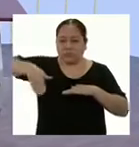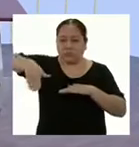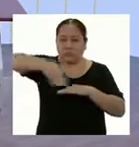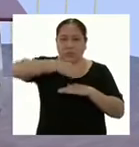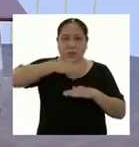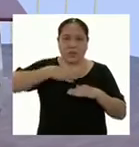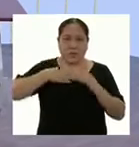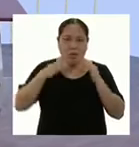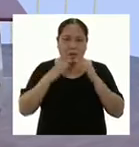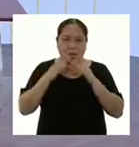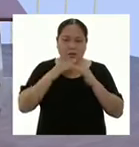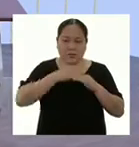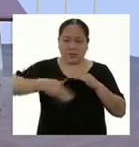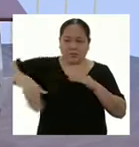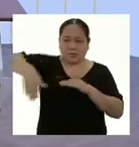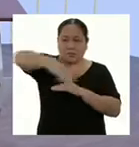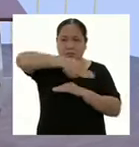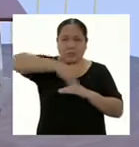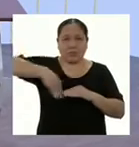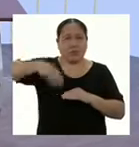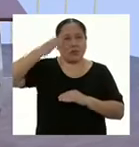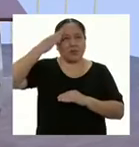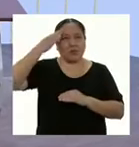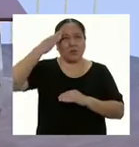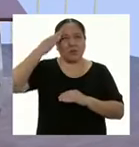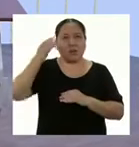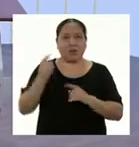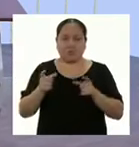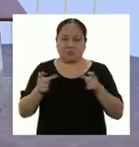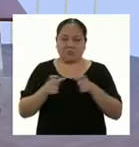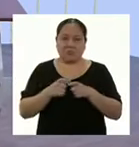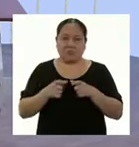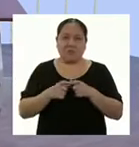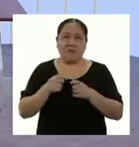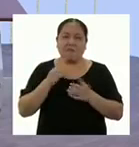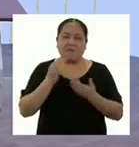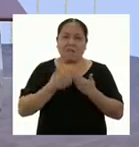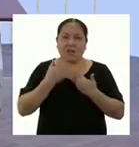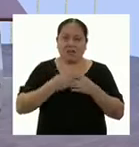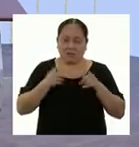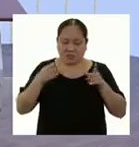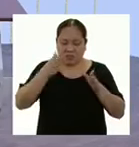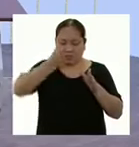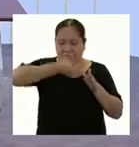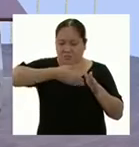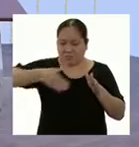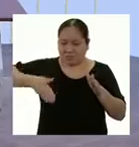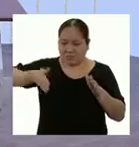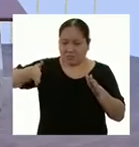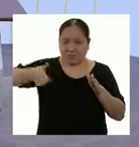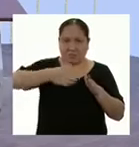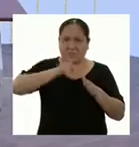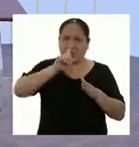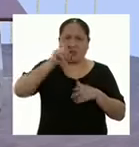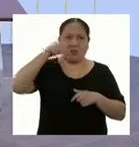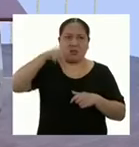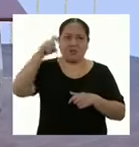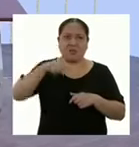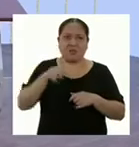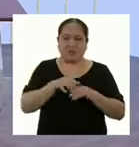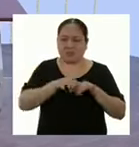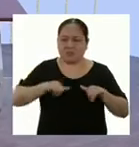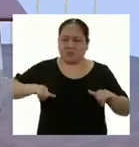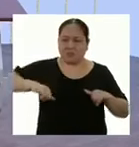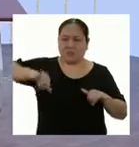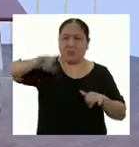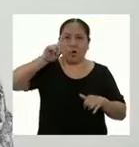manzana. Y estoy casi segura de que mi manzana es una figura simple con cuatro lados iguales. Con lo que no necesitaré más que la medida